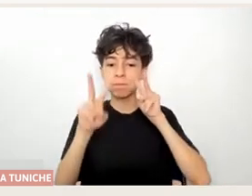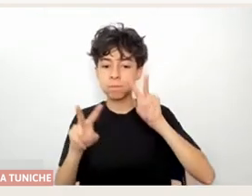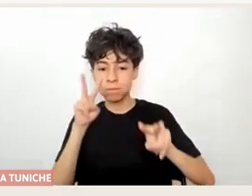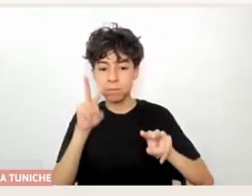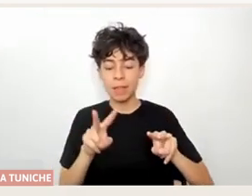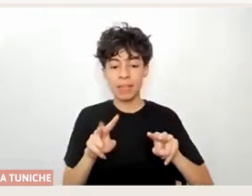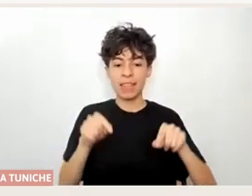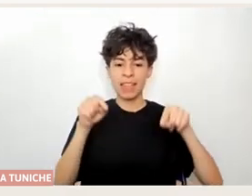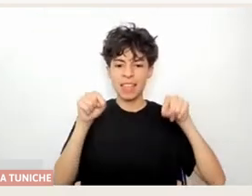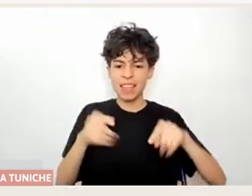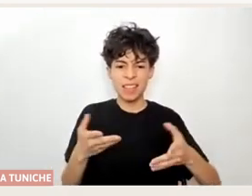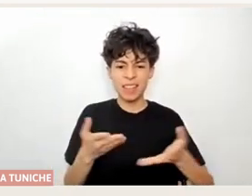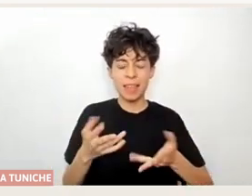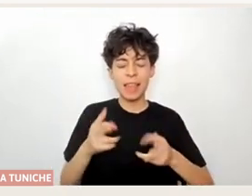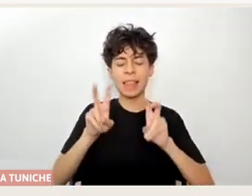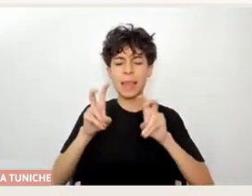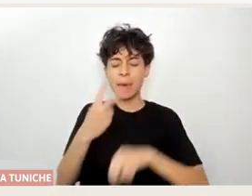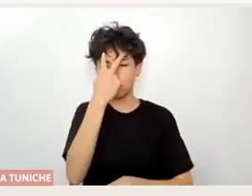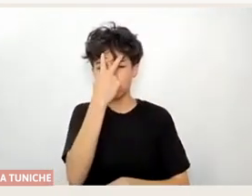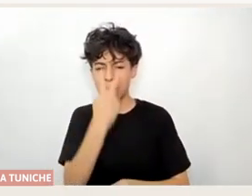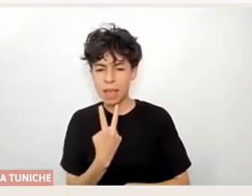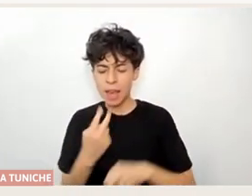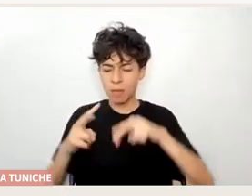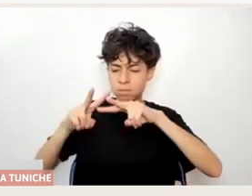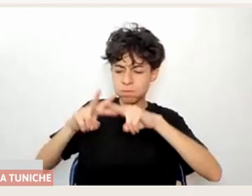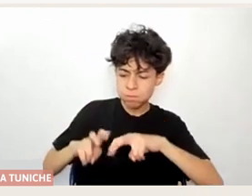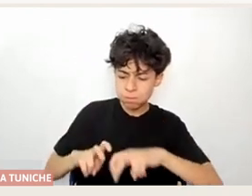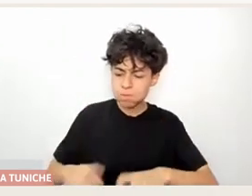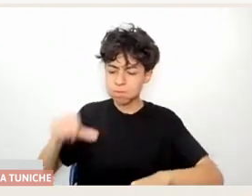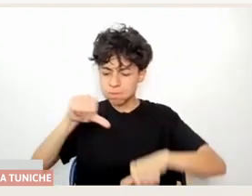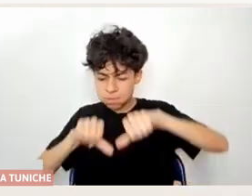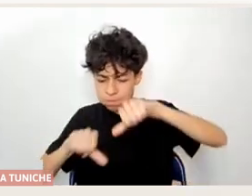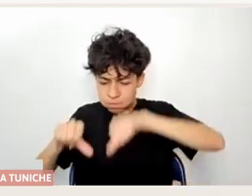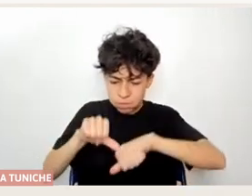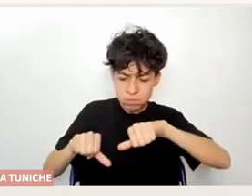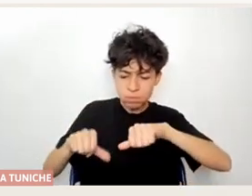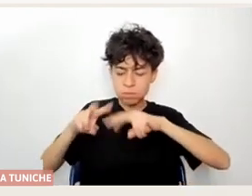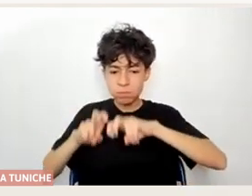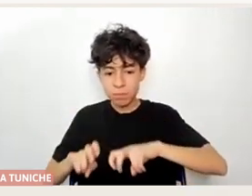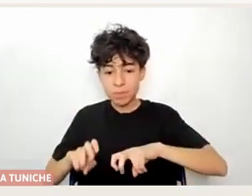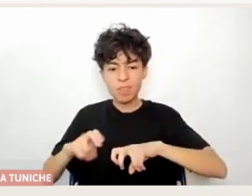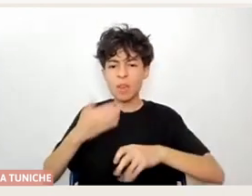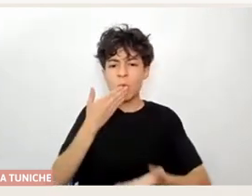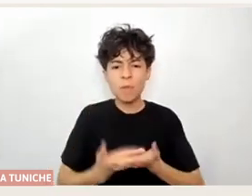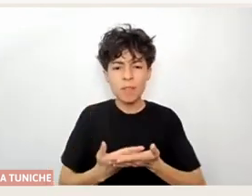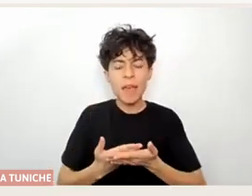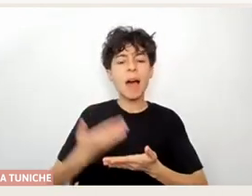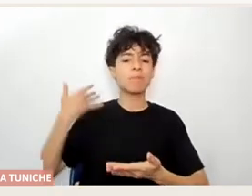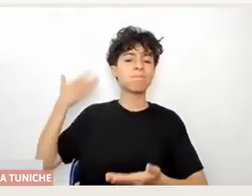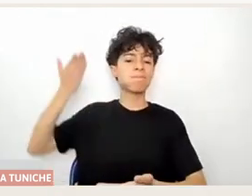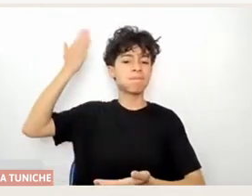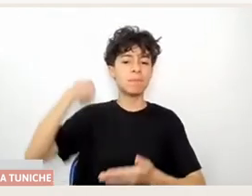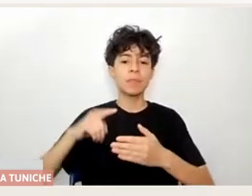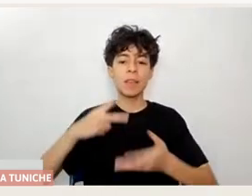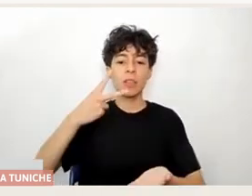reflexiona y crea en torno a la ceguera, radicados en distintos territorios de Chile desde el año 2015. Fundada por Josefa